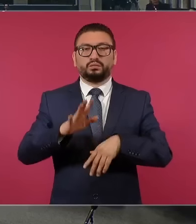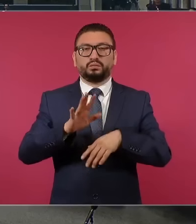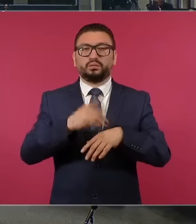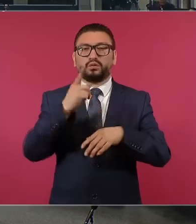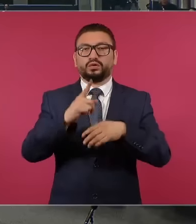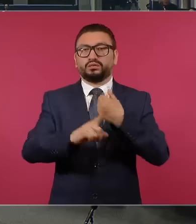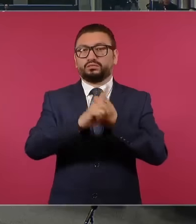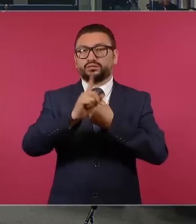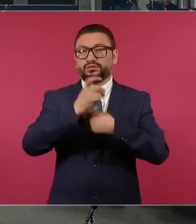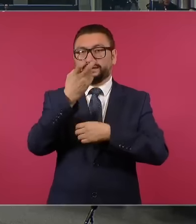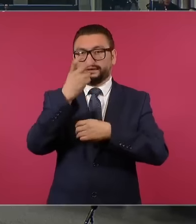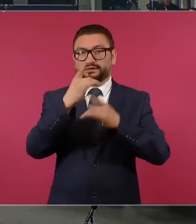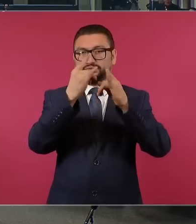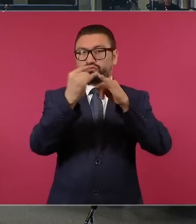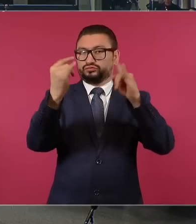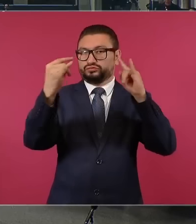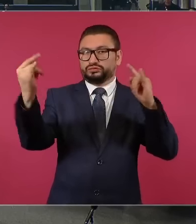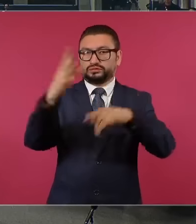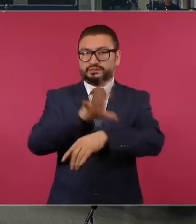eléctrica.